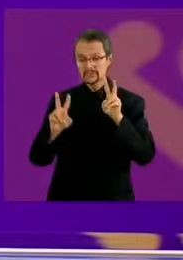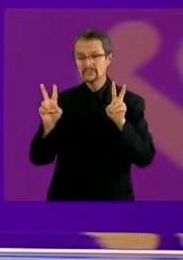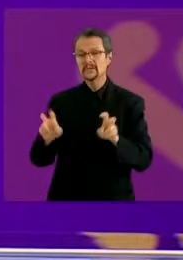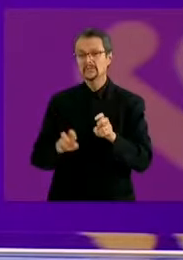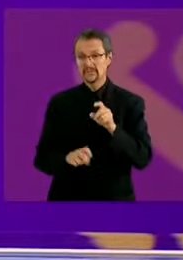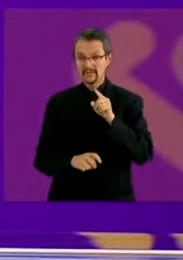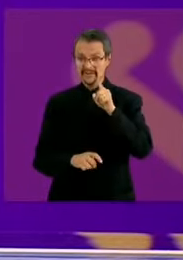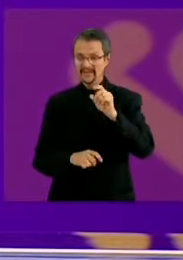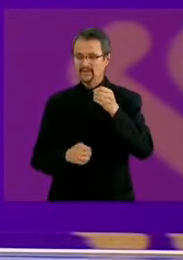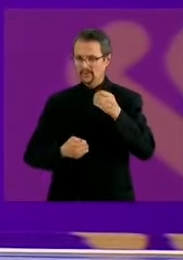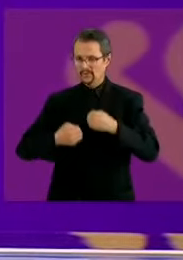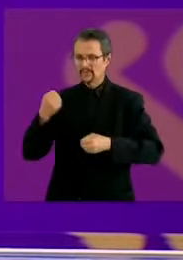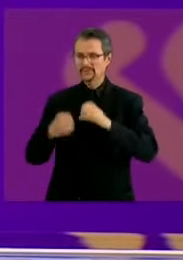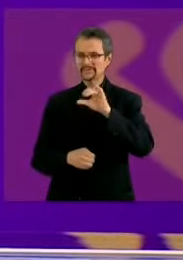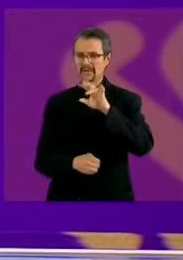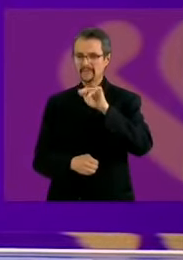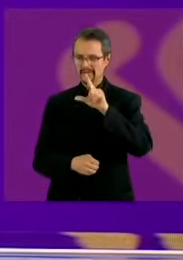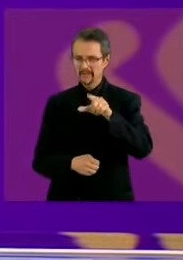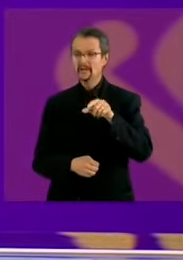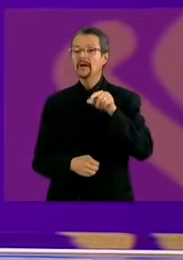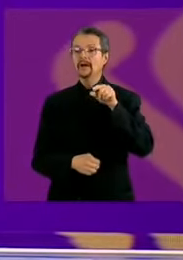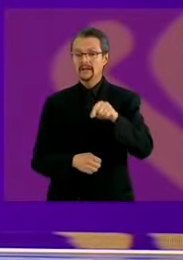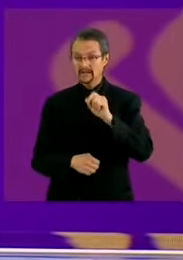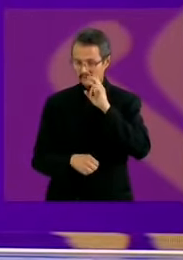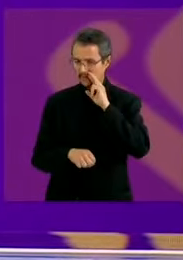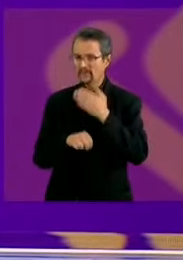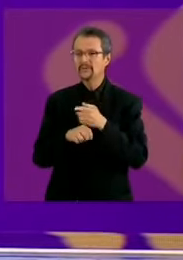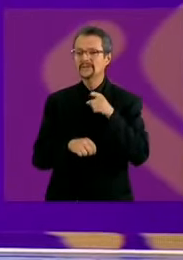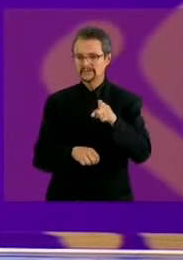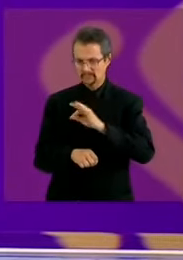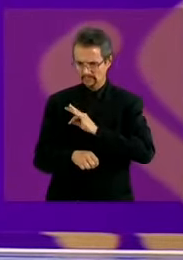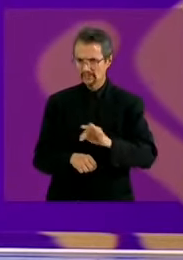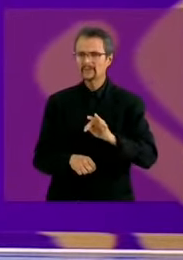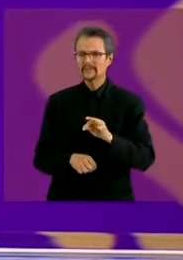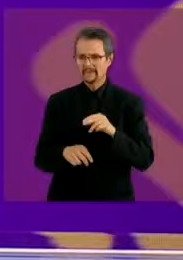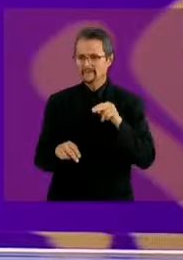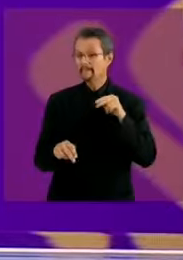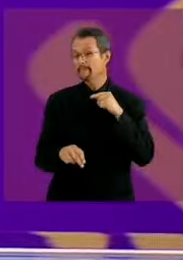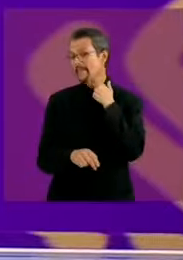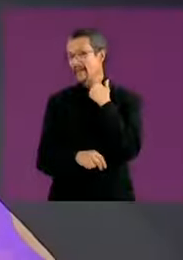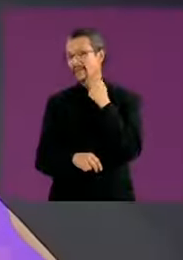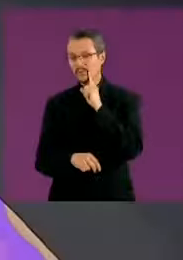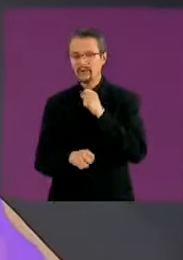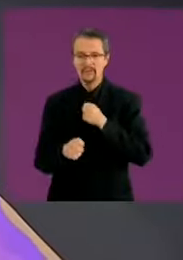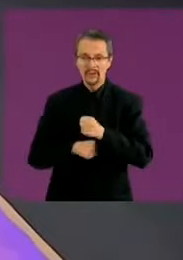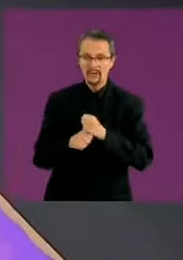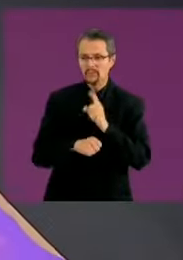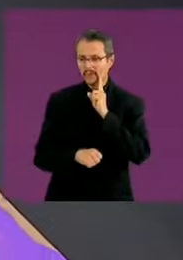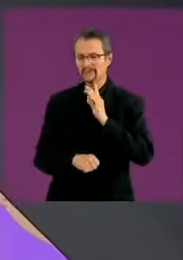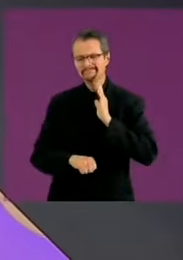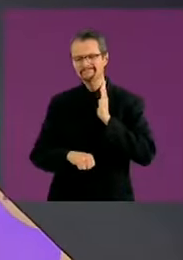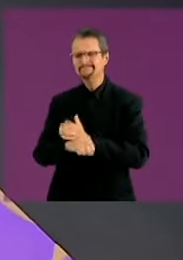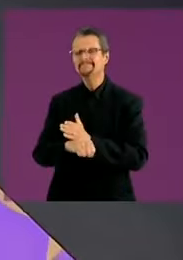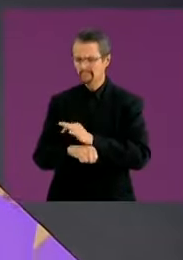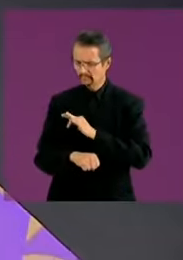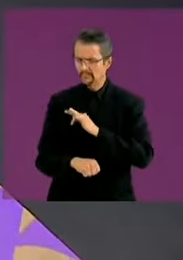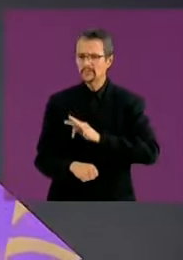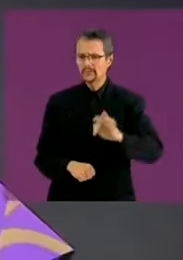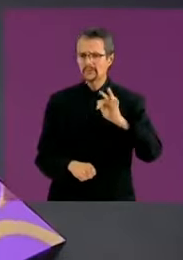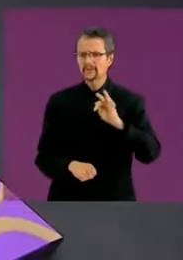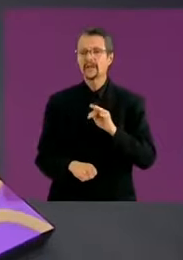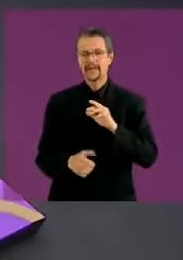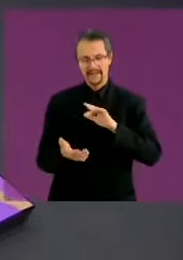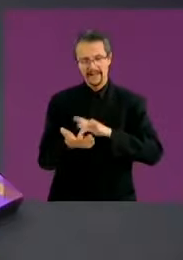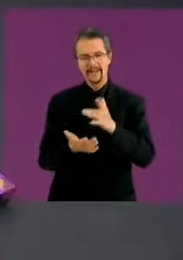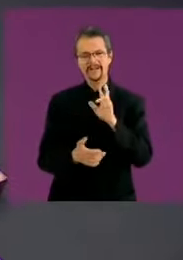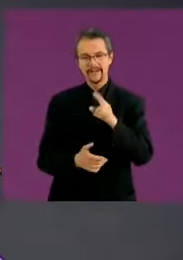realmente castigar el feminicidio y castigar la violencia hacia las mujeres. Gracias, candidata Xochitl Galvez. Candidata Claudia Shemam, la